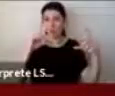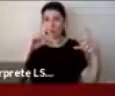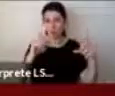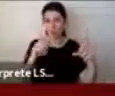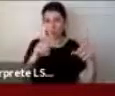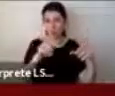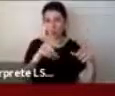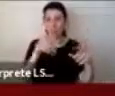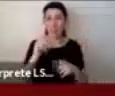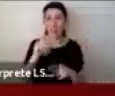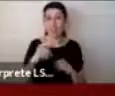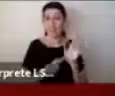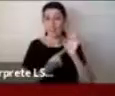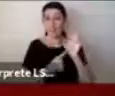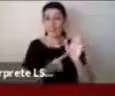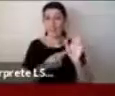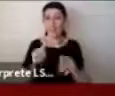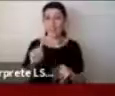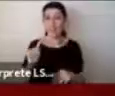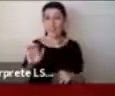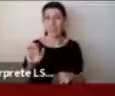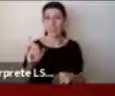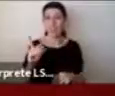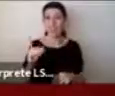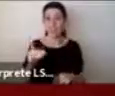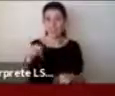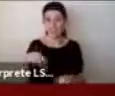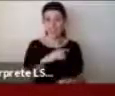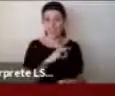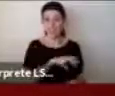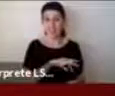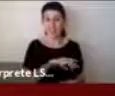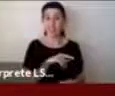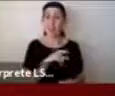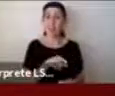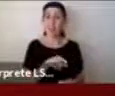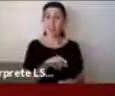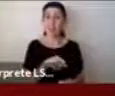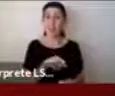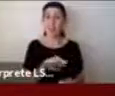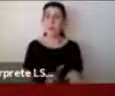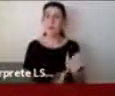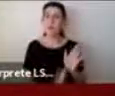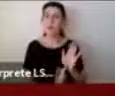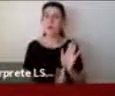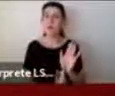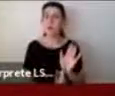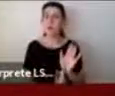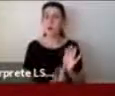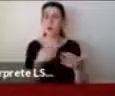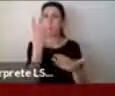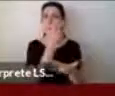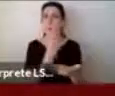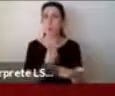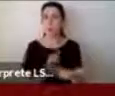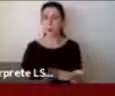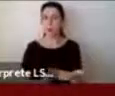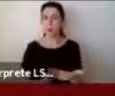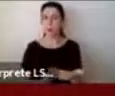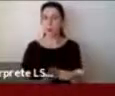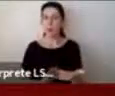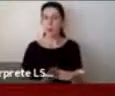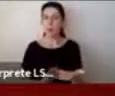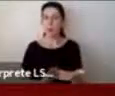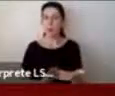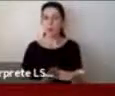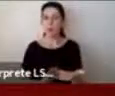presentación que hizo para una charla TED acá en Chile, ella presentó un poema, que es